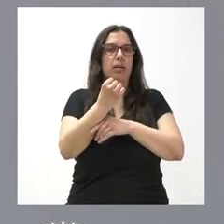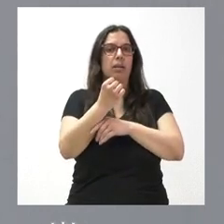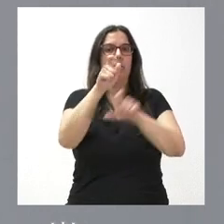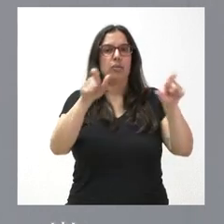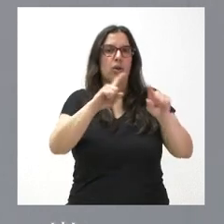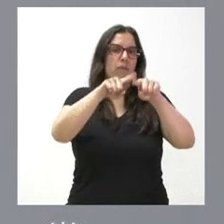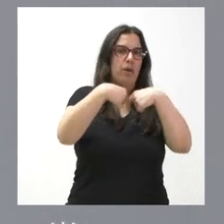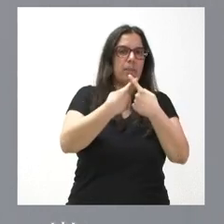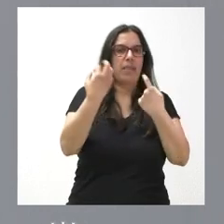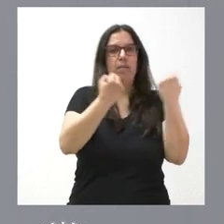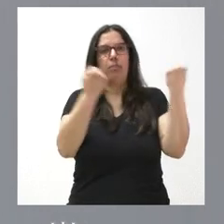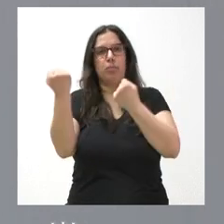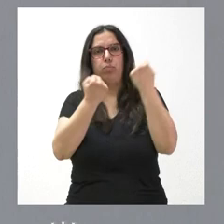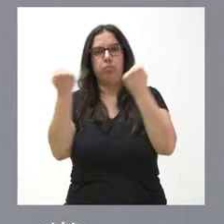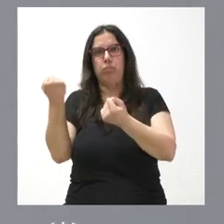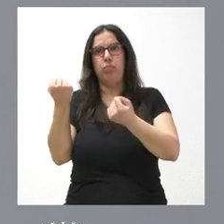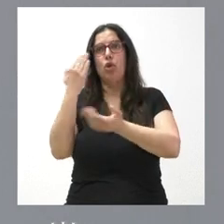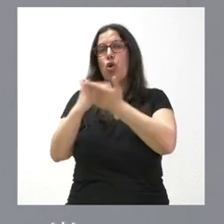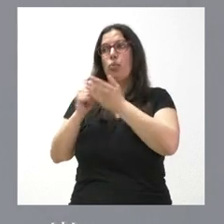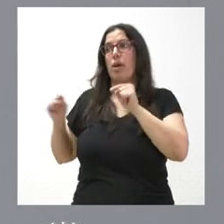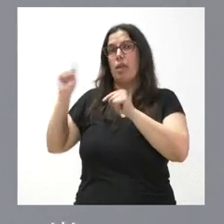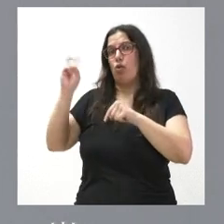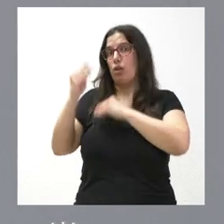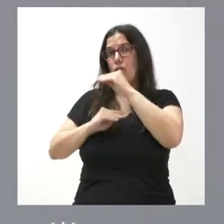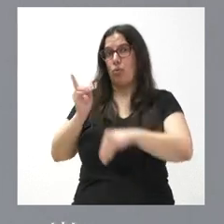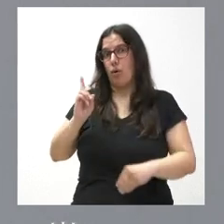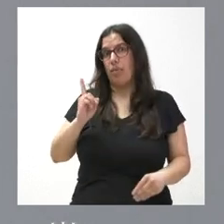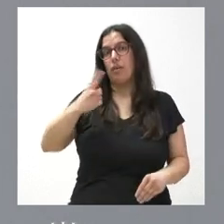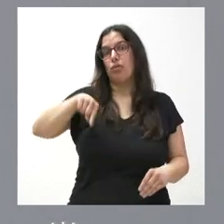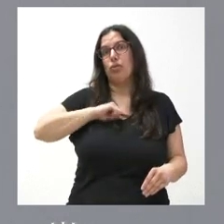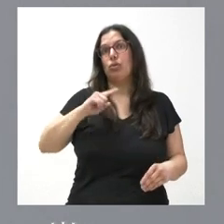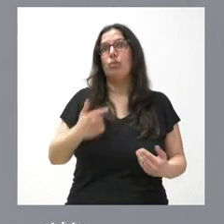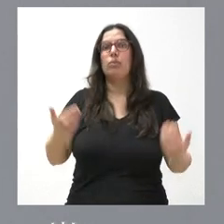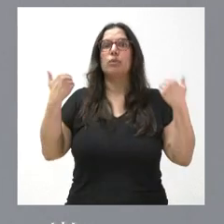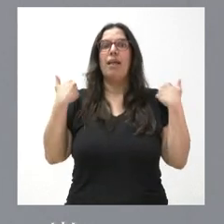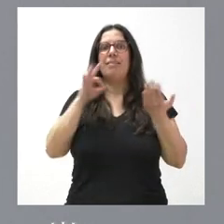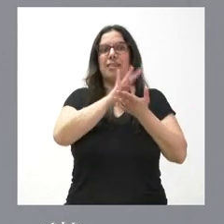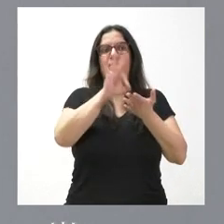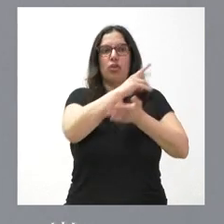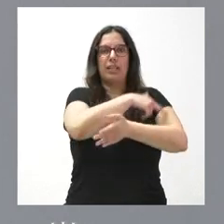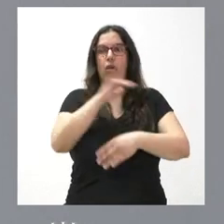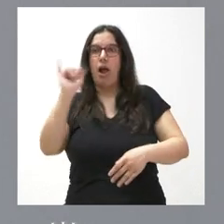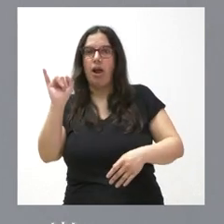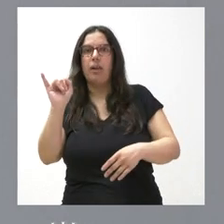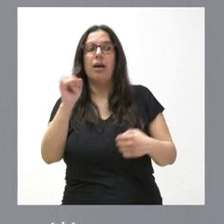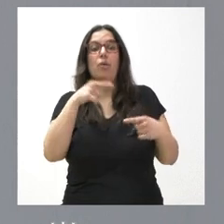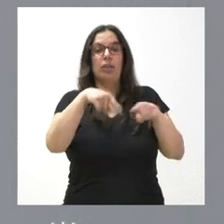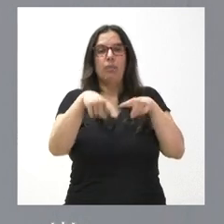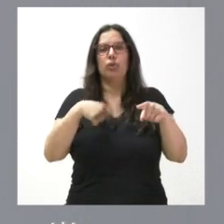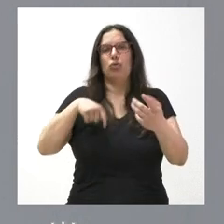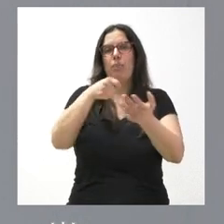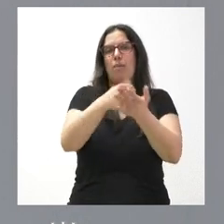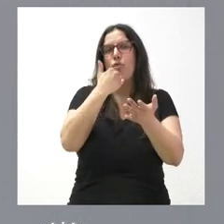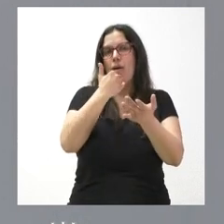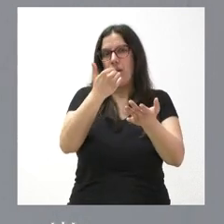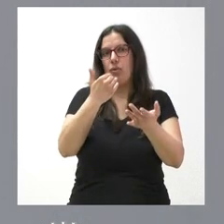esos traslados, que no son todas las comunidades autónomas, porque, lógicamente, nuestra competencia es el servicio sanitario. Pero sí que estamos entre las comunidades autónomas